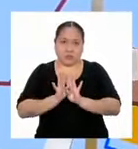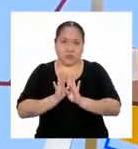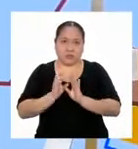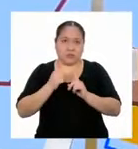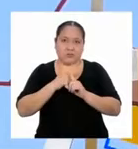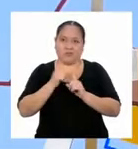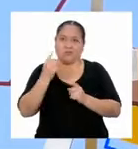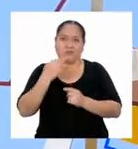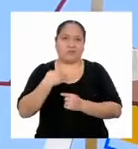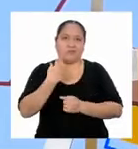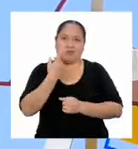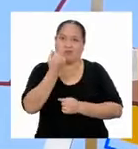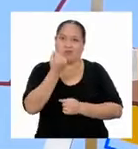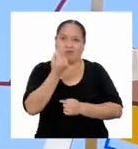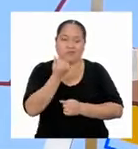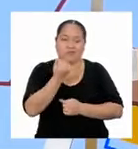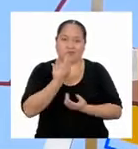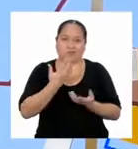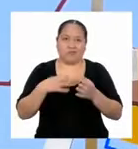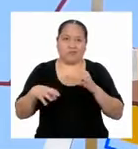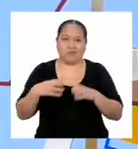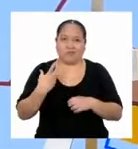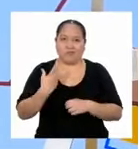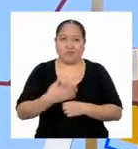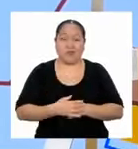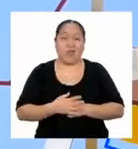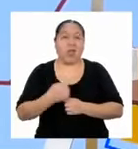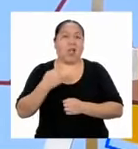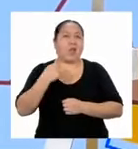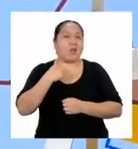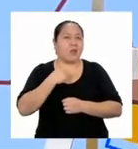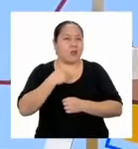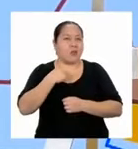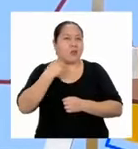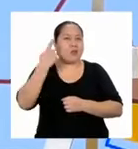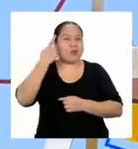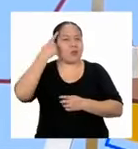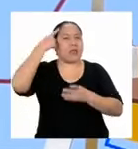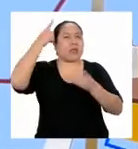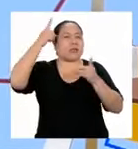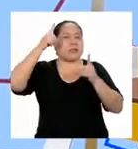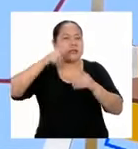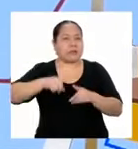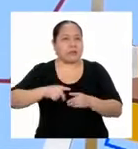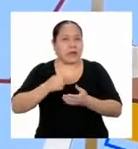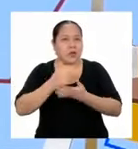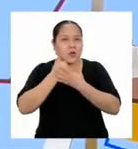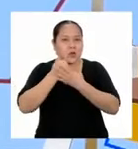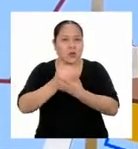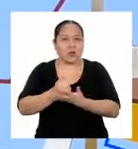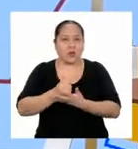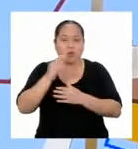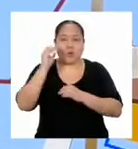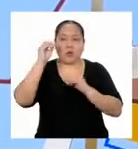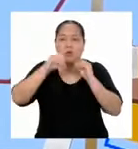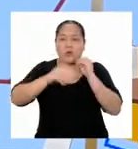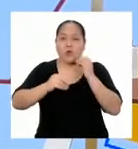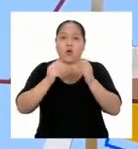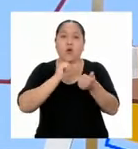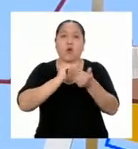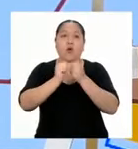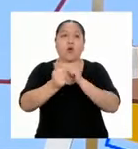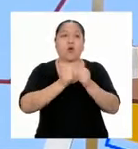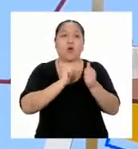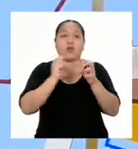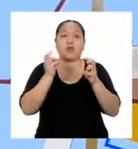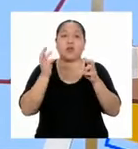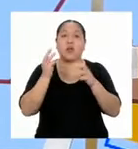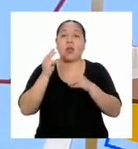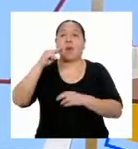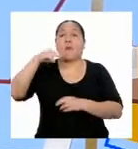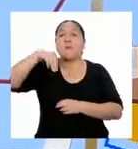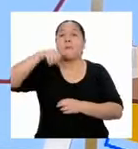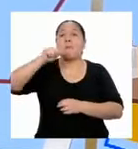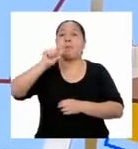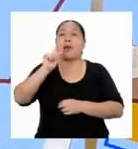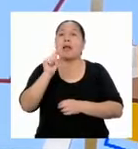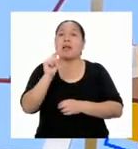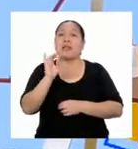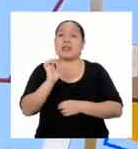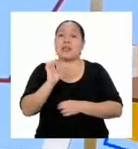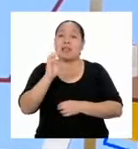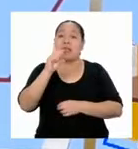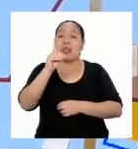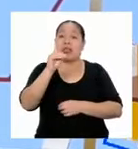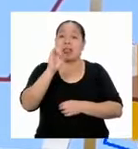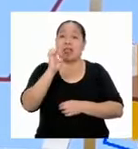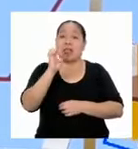tiene dinero para hacerlo. Entonces yo decidí ayudarlo y me inscribí a un concurso de mate detectives. Y ahora